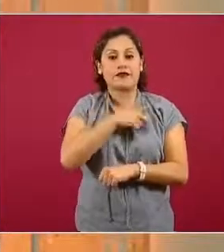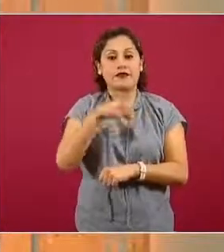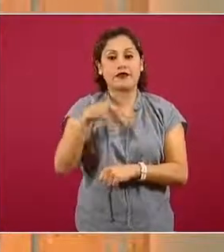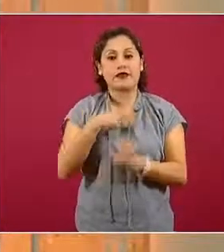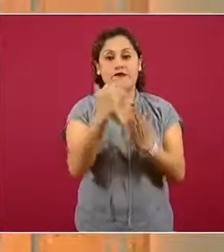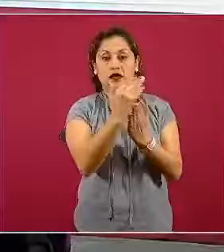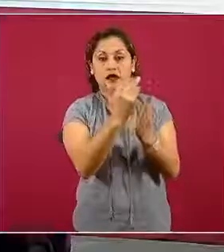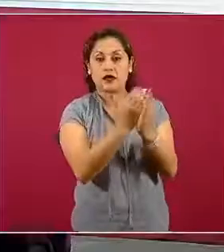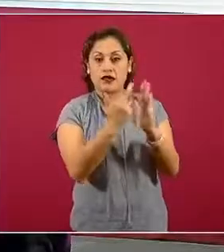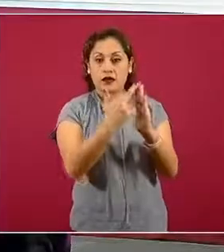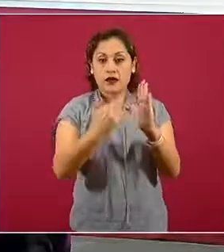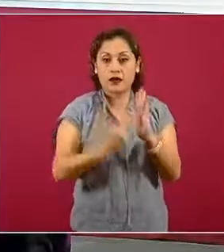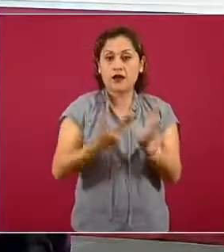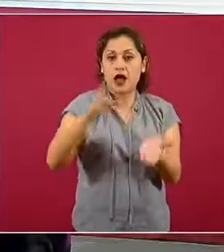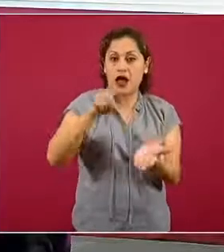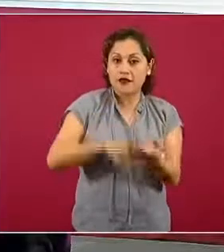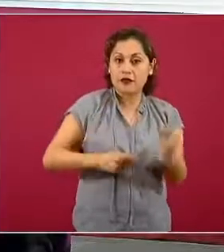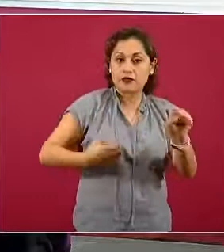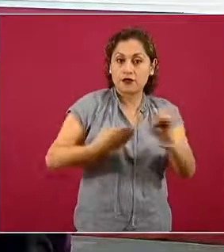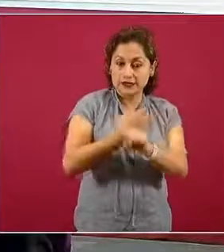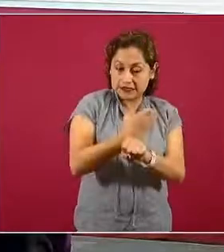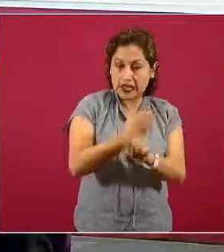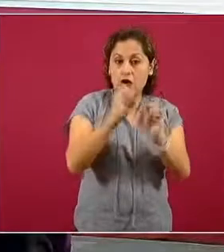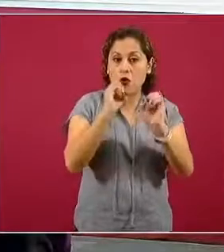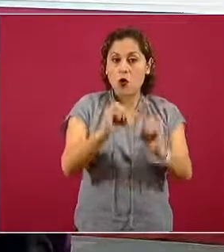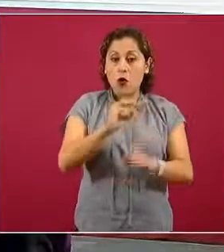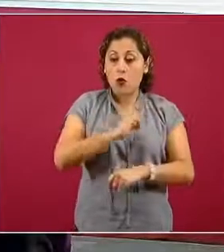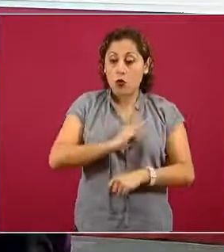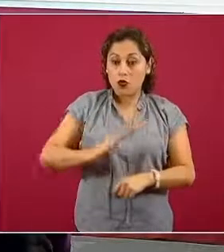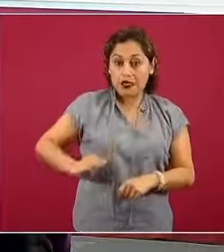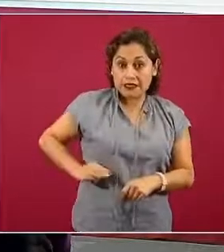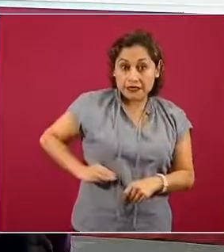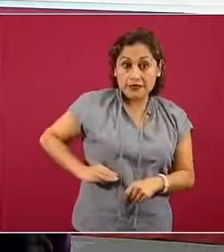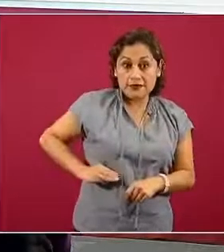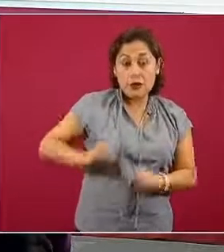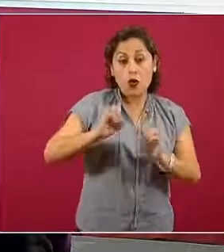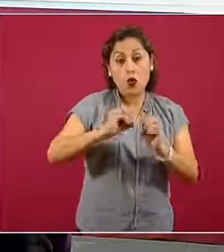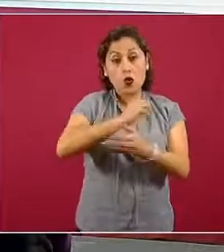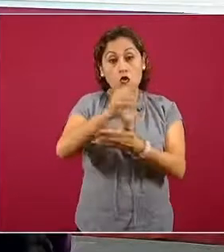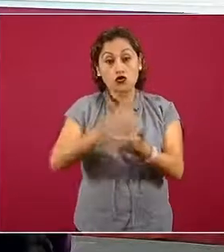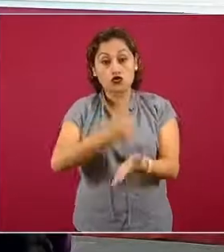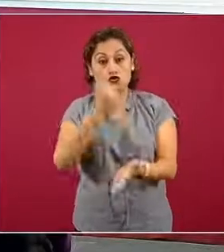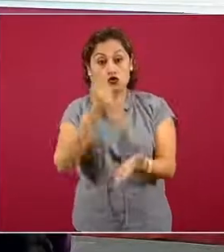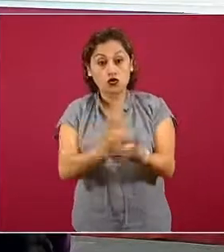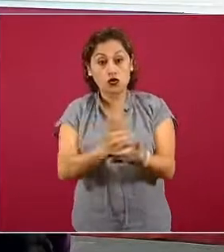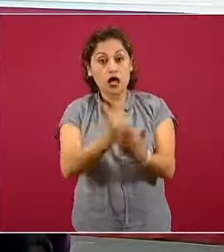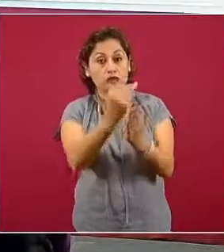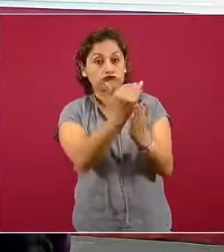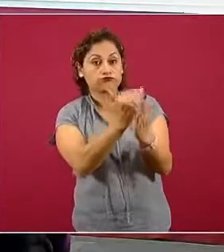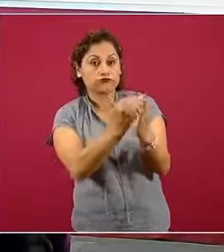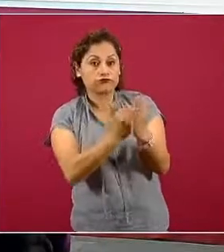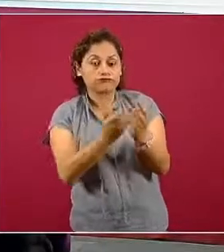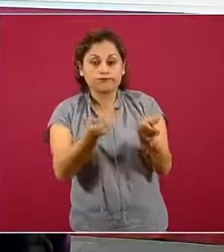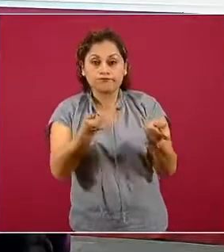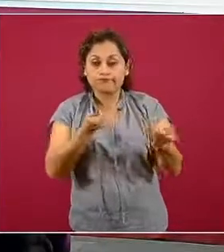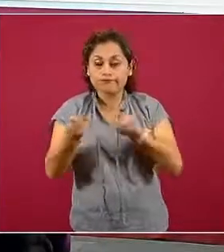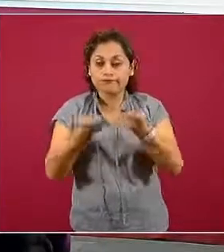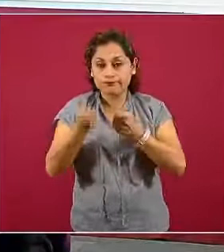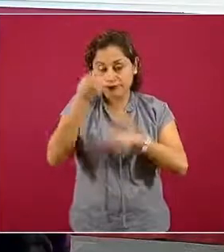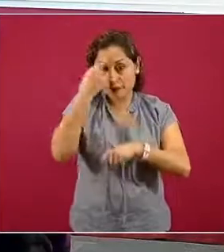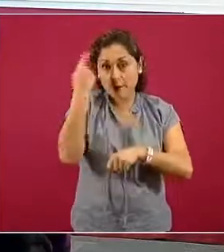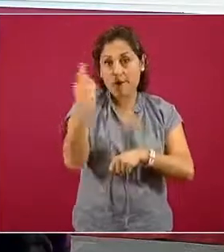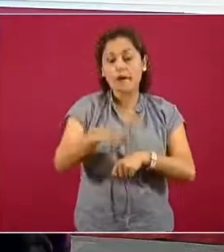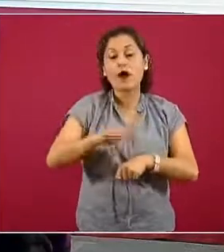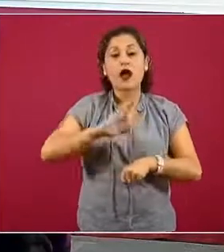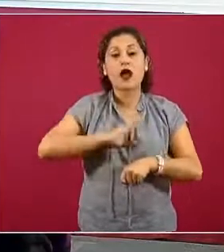y también municipales, implementan en cada una de sus ciudades para poder disminuir los contagios,